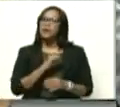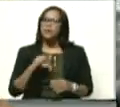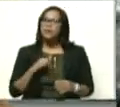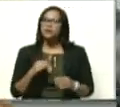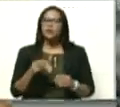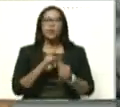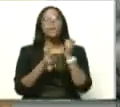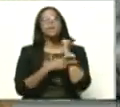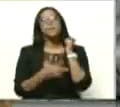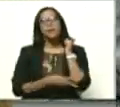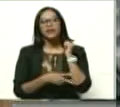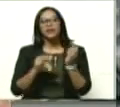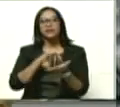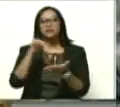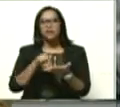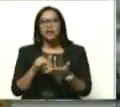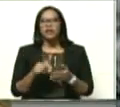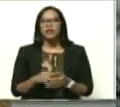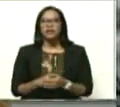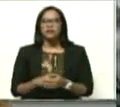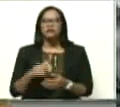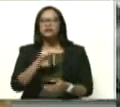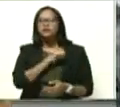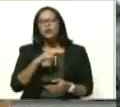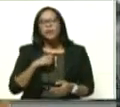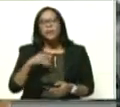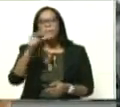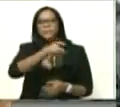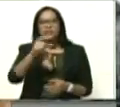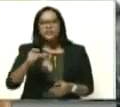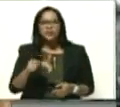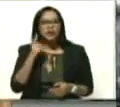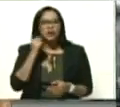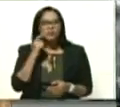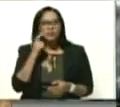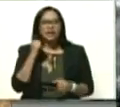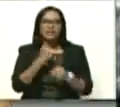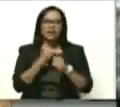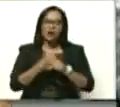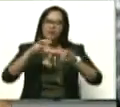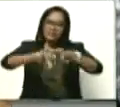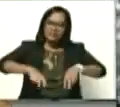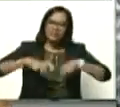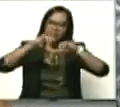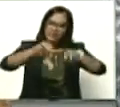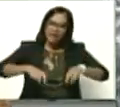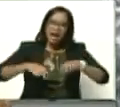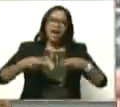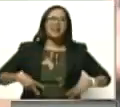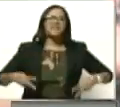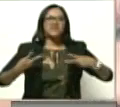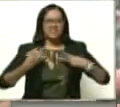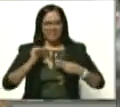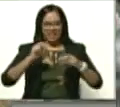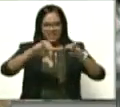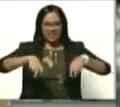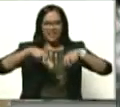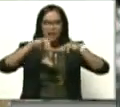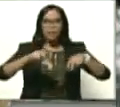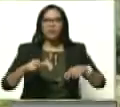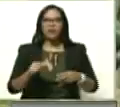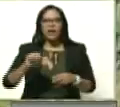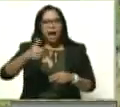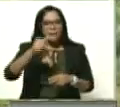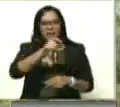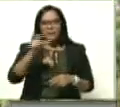que somos personas acostumbradas al trabajo del campo, a la brega diaria en el campo. La mayoría de las personas son